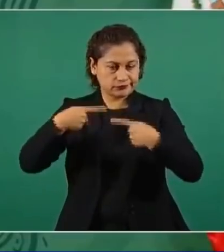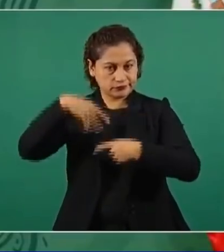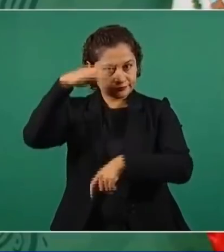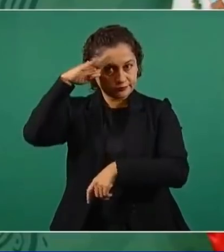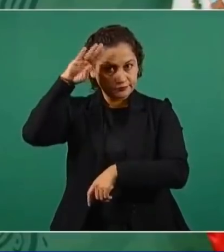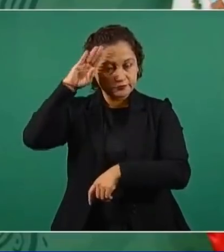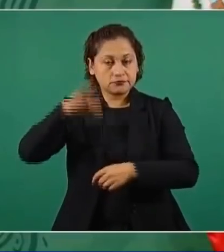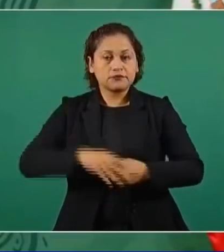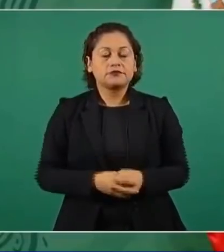Presidente, ve usted que está